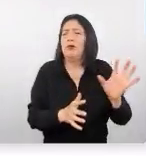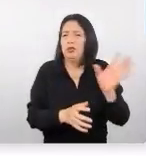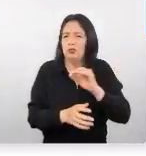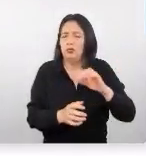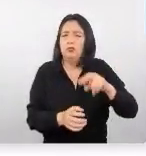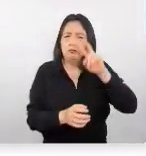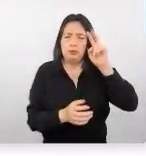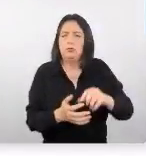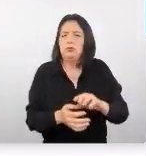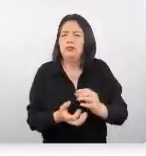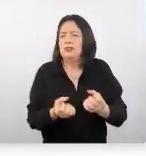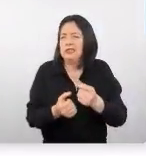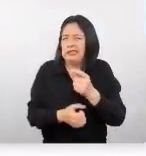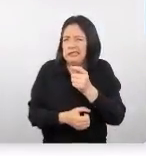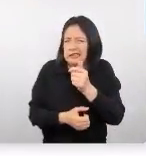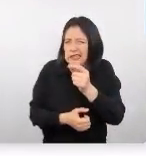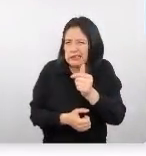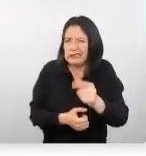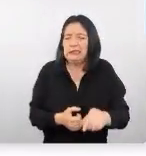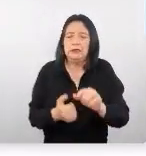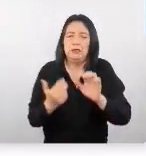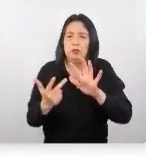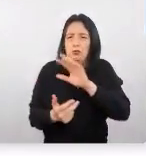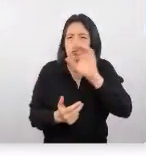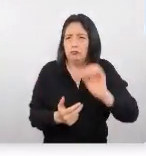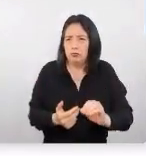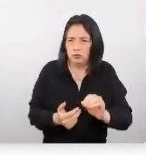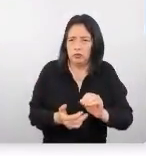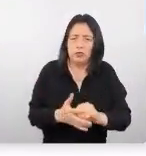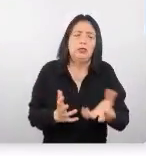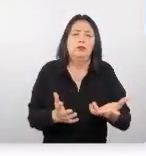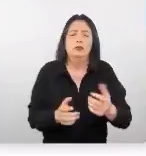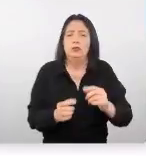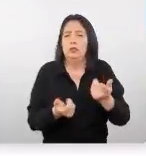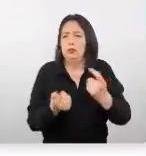casi el 8% del número de turistas al mundo.